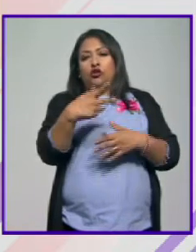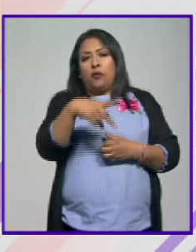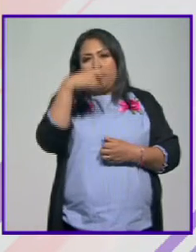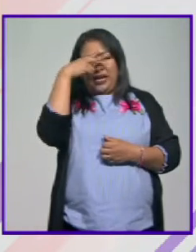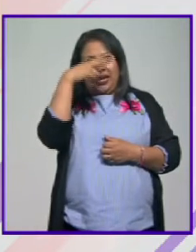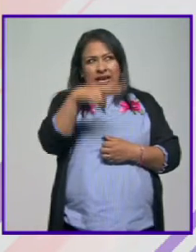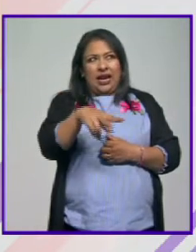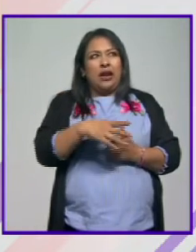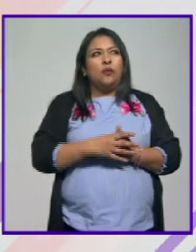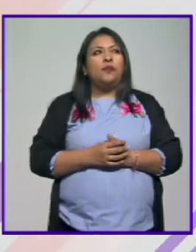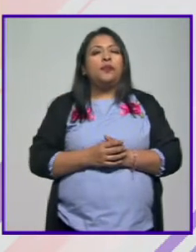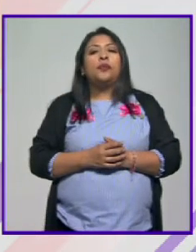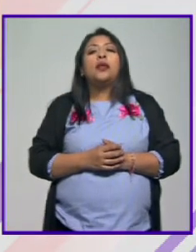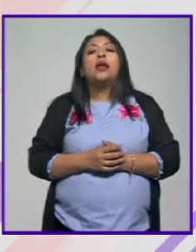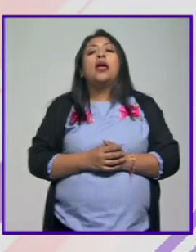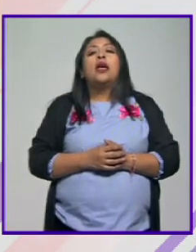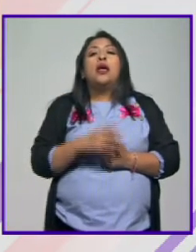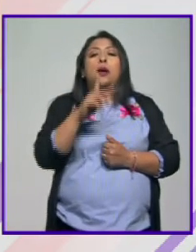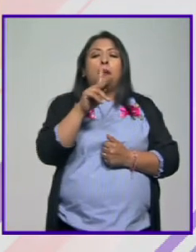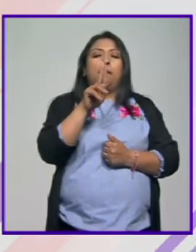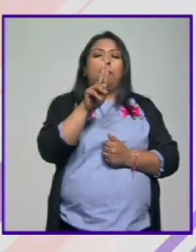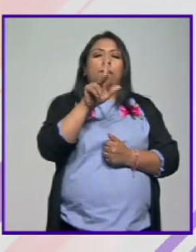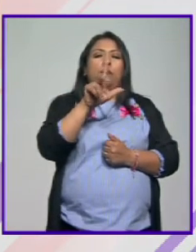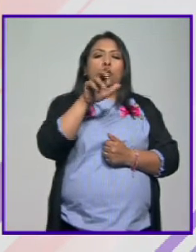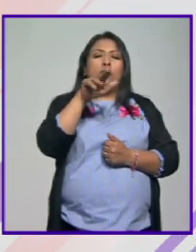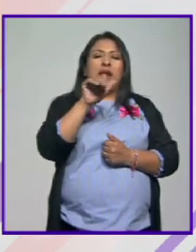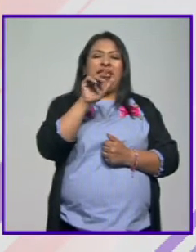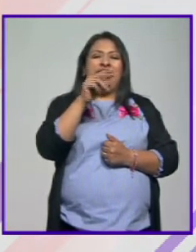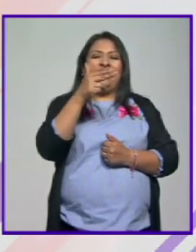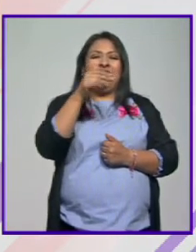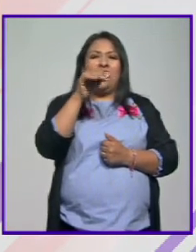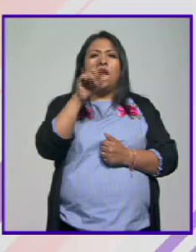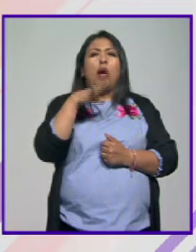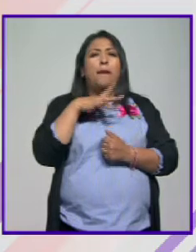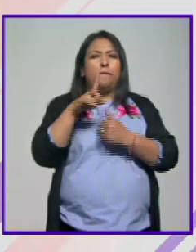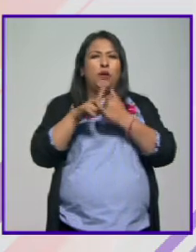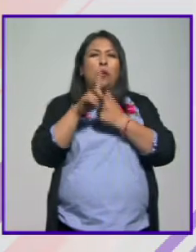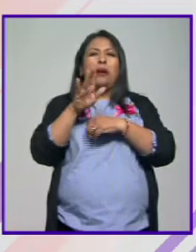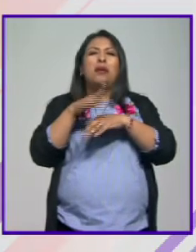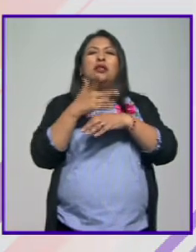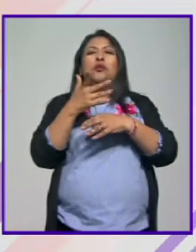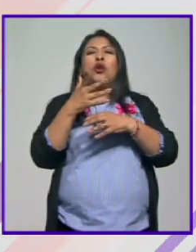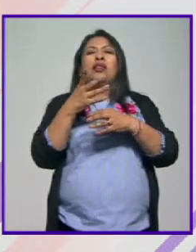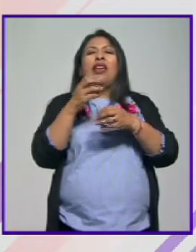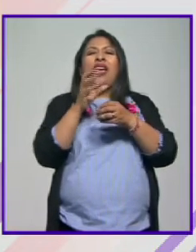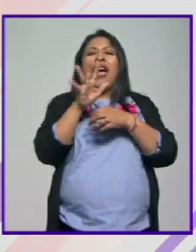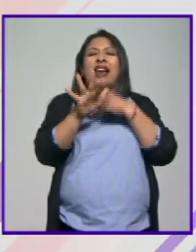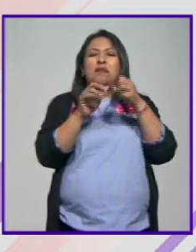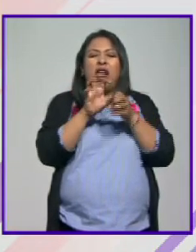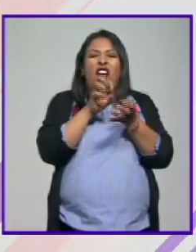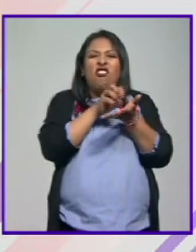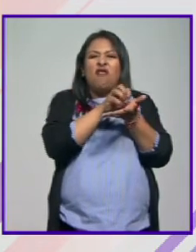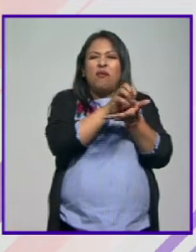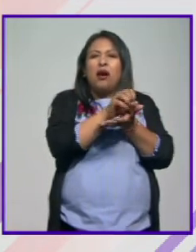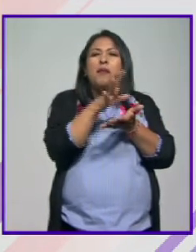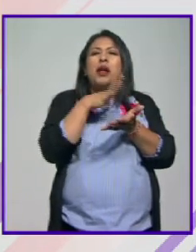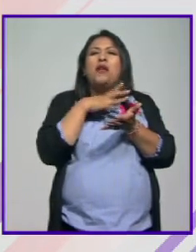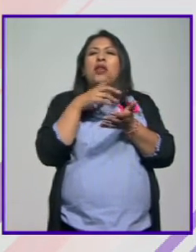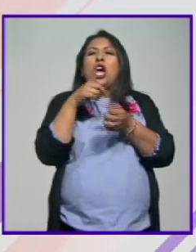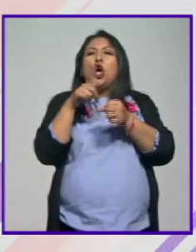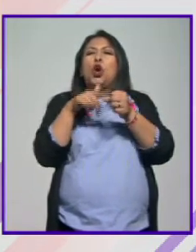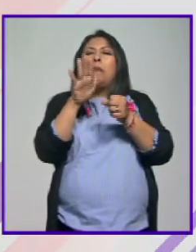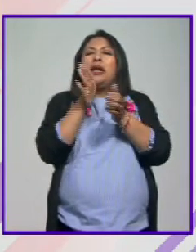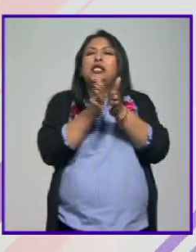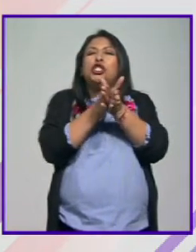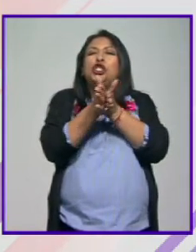mexicano ahora es una variedad mexicana que es el plume hidalgo que tuvo muchos problemas por la arroya pero nos daba por ejemplo tonos muy achocolatados